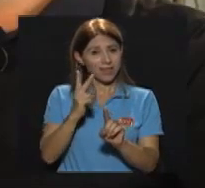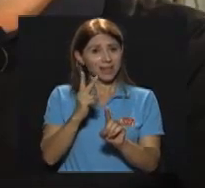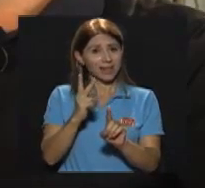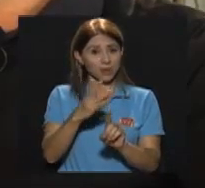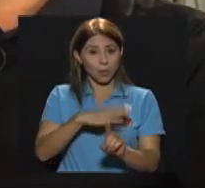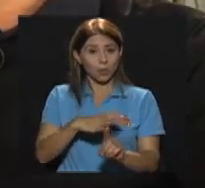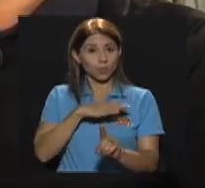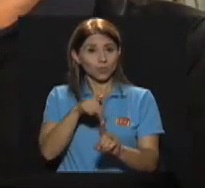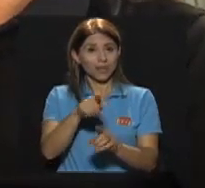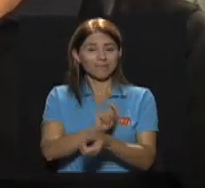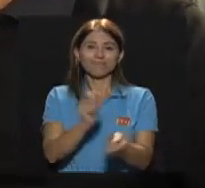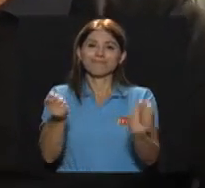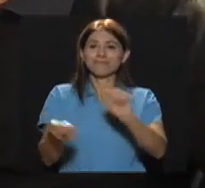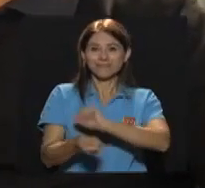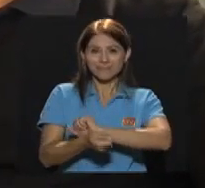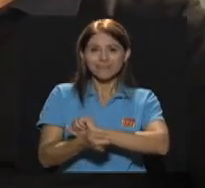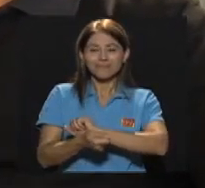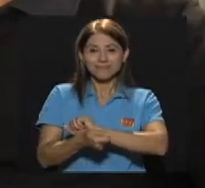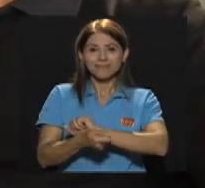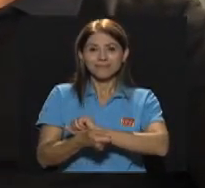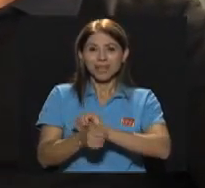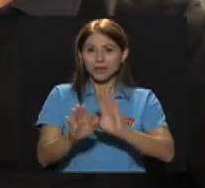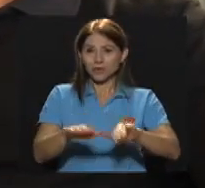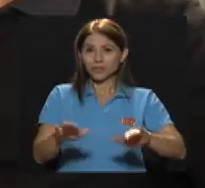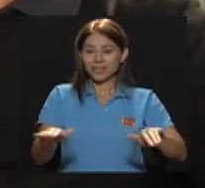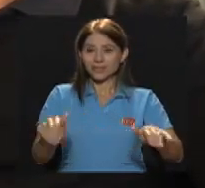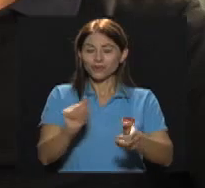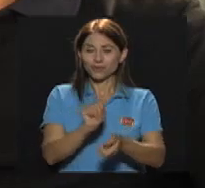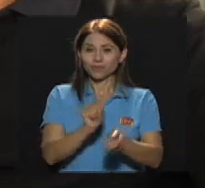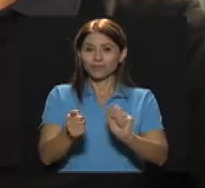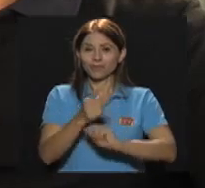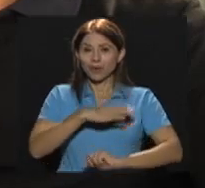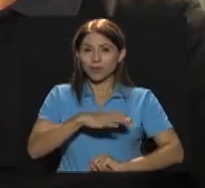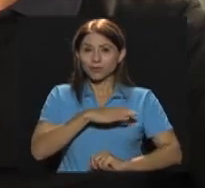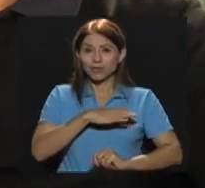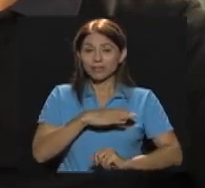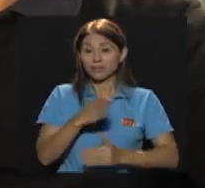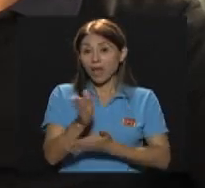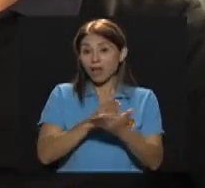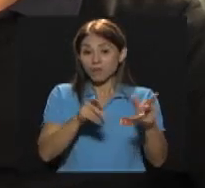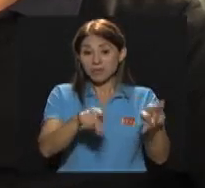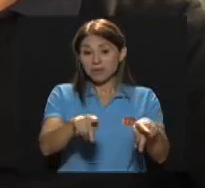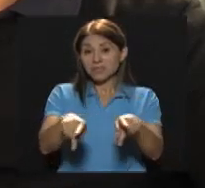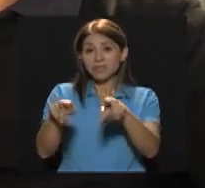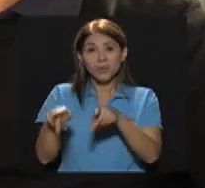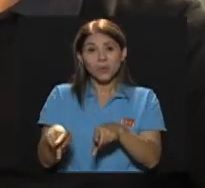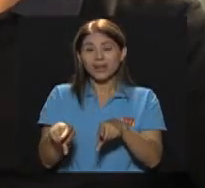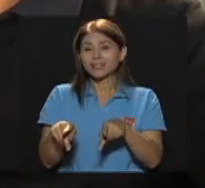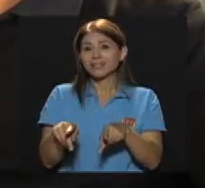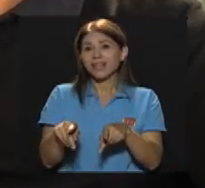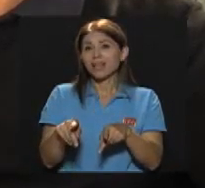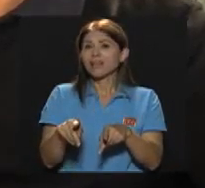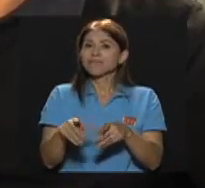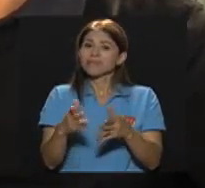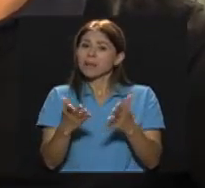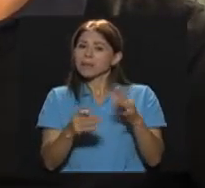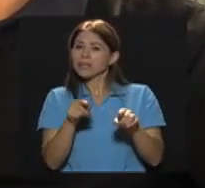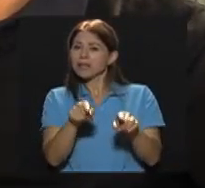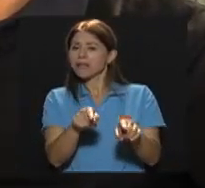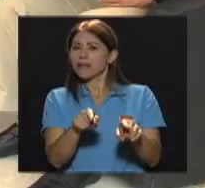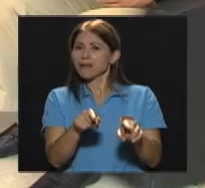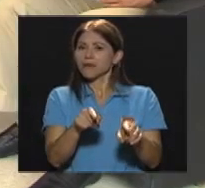Personas Que eventualmente No se desarrollan Muy tranquilamente En sociedad Cuando están ya Junto con otros